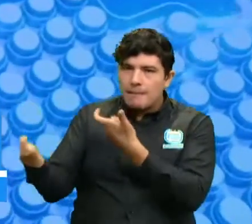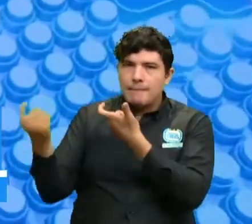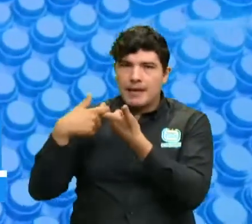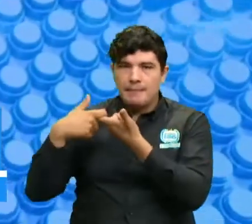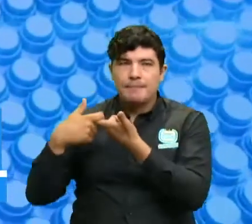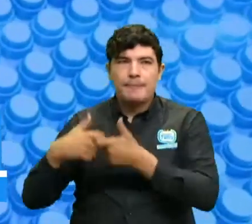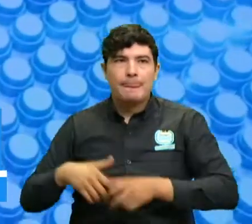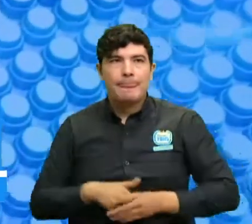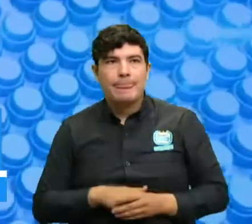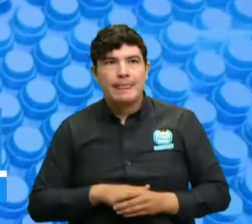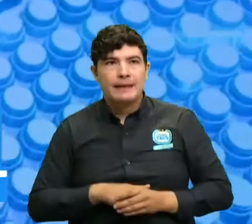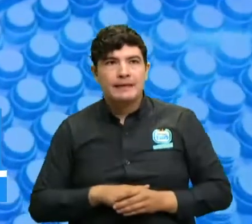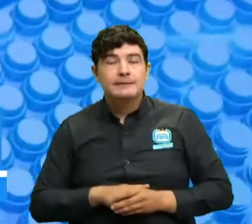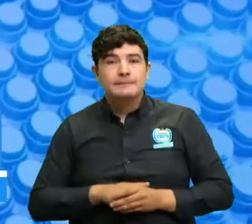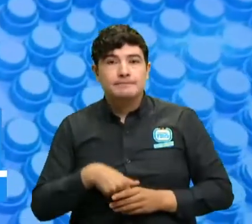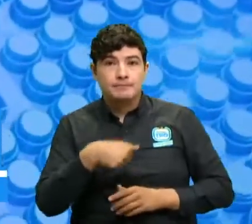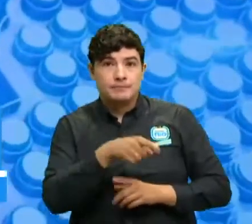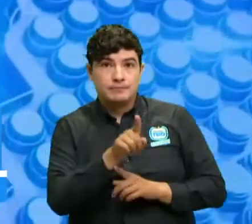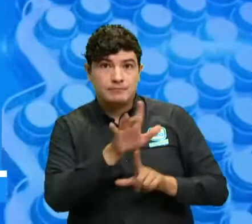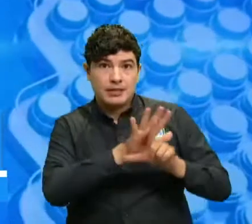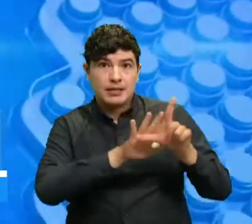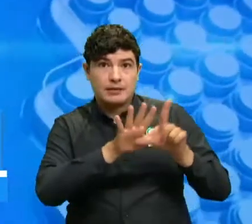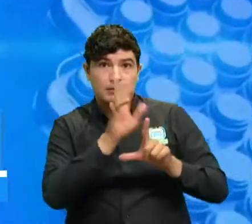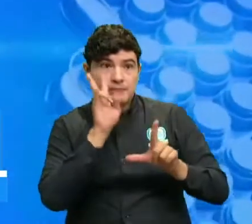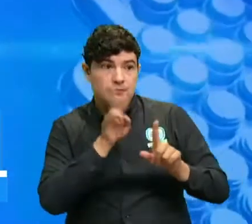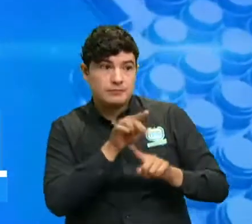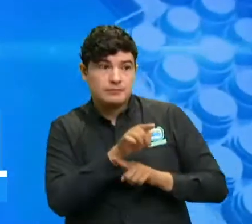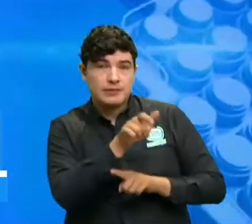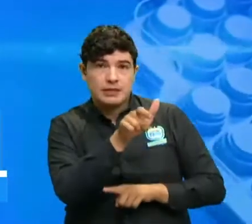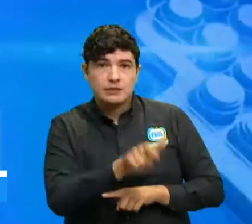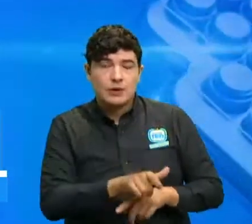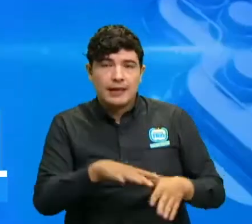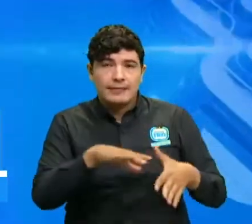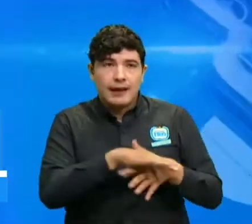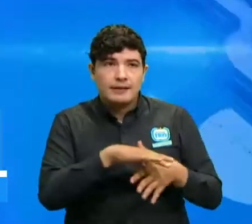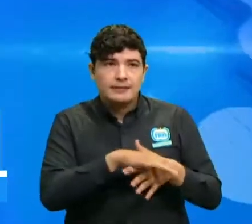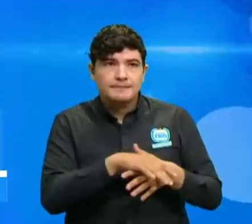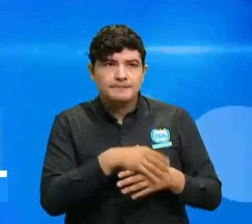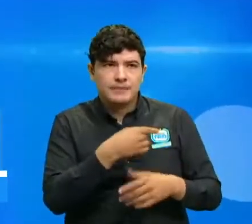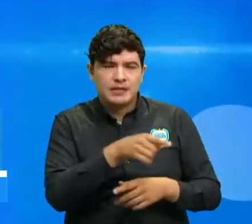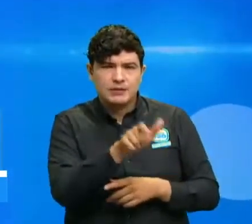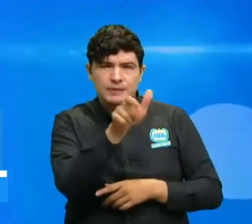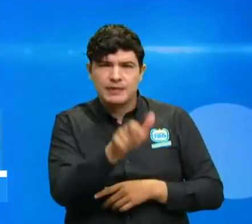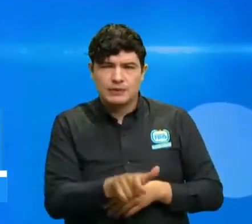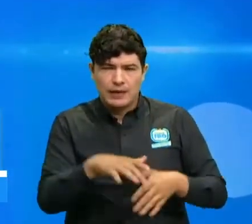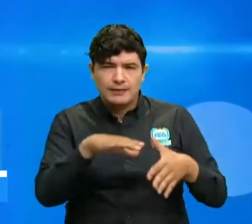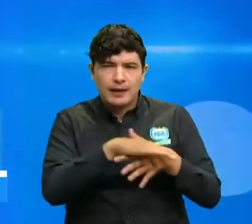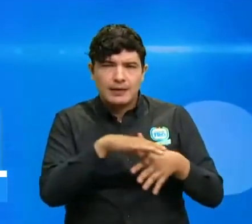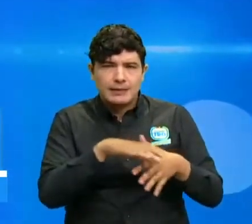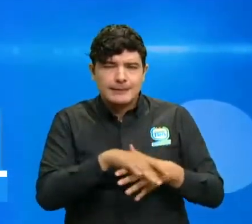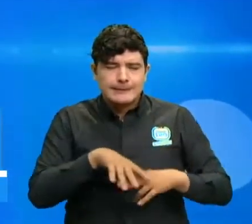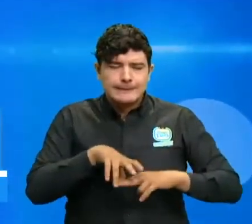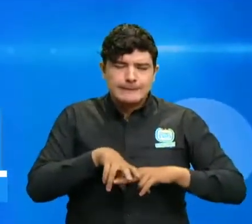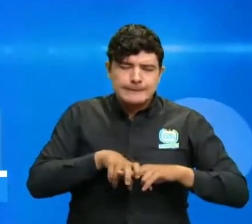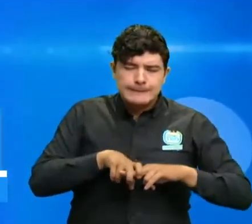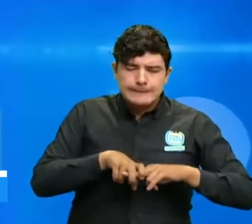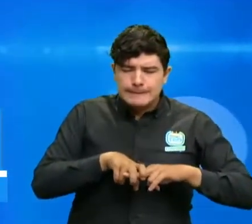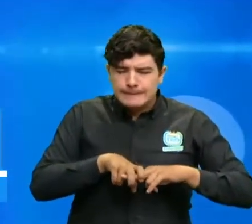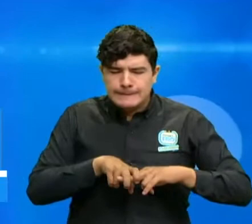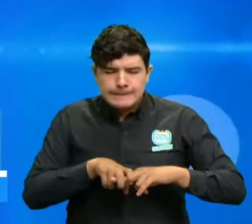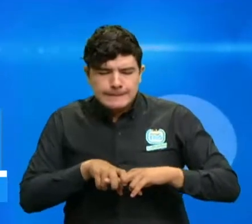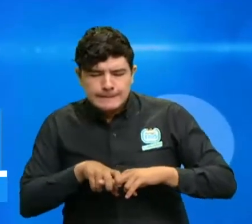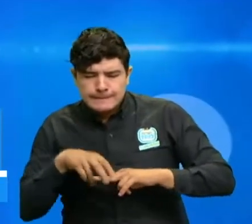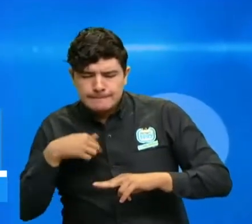capital norte santandereana está a punto de acabar con su vida, momento en el que aparece un grupo de hombres quienes persuadan al conductor y logran que